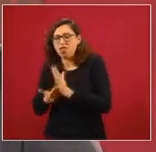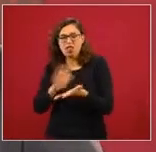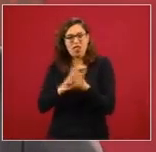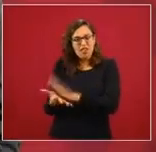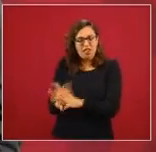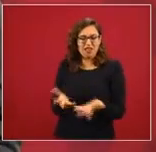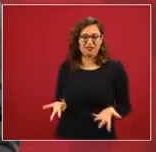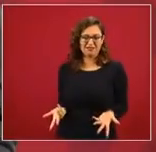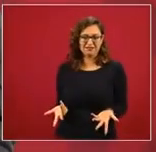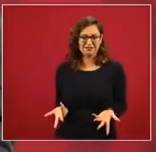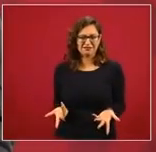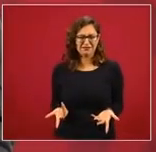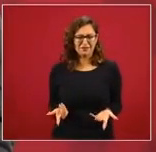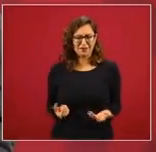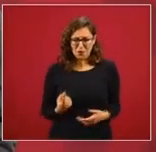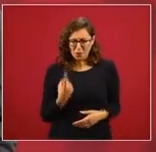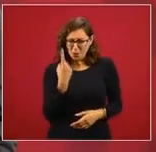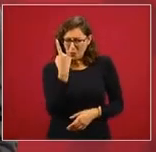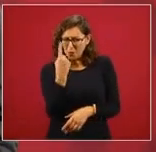¿Por un cargo?